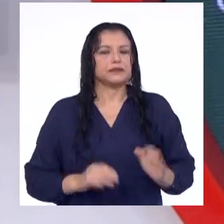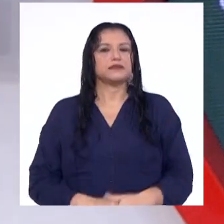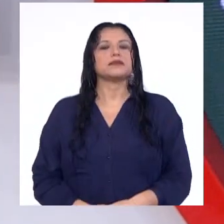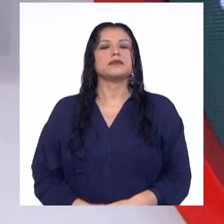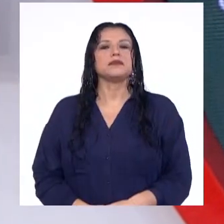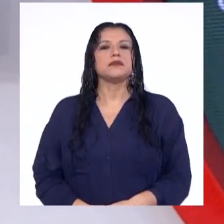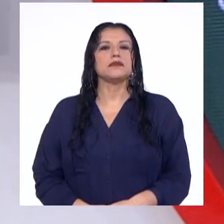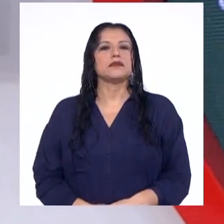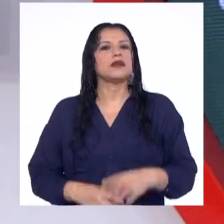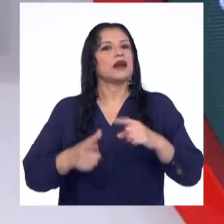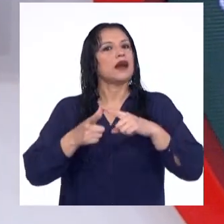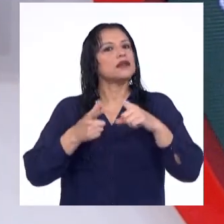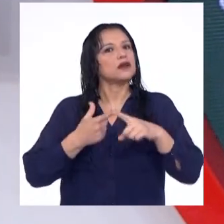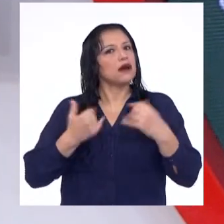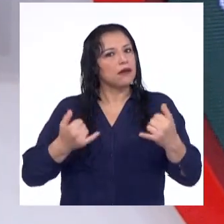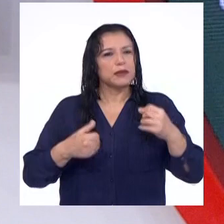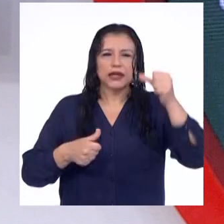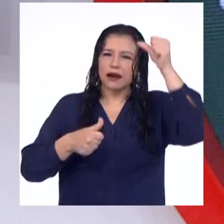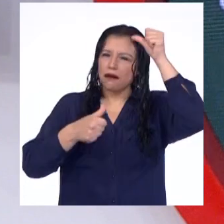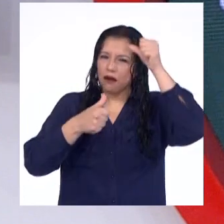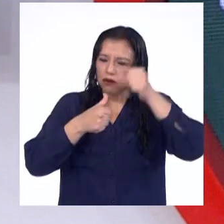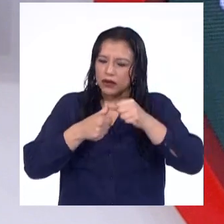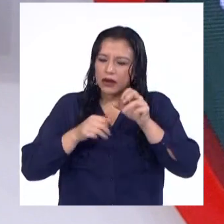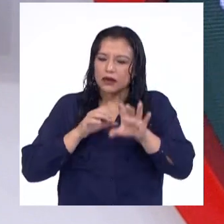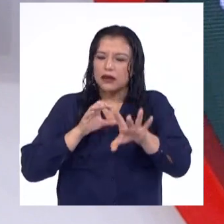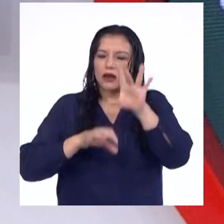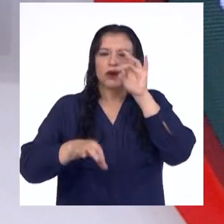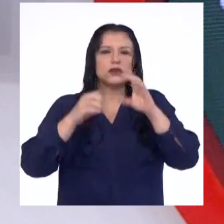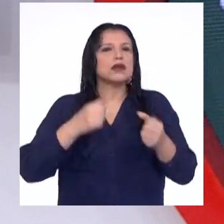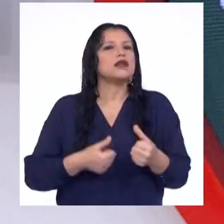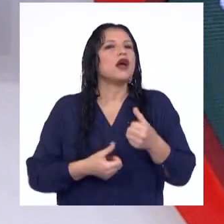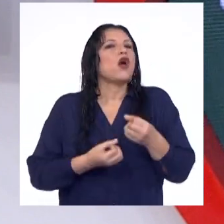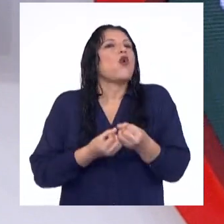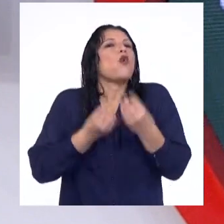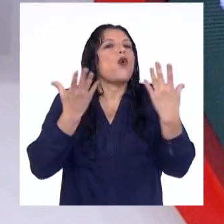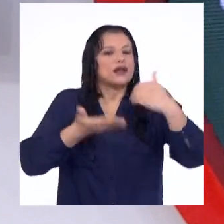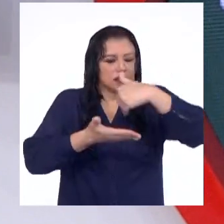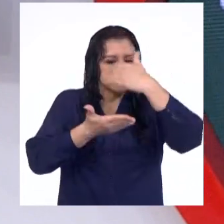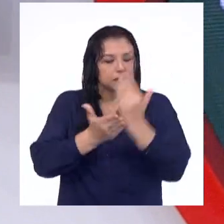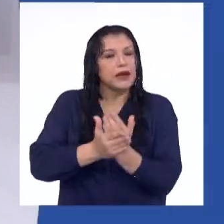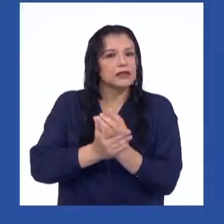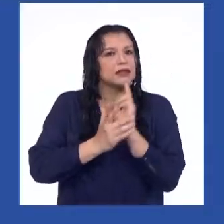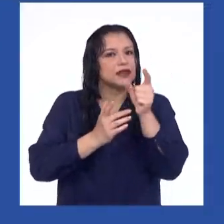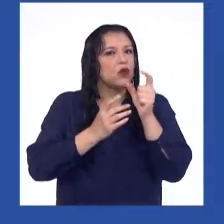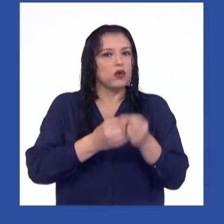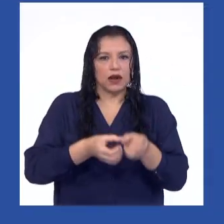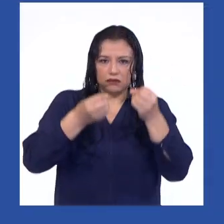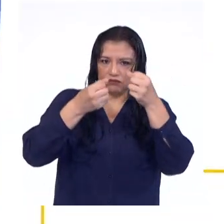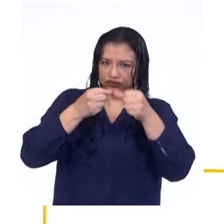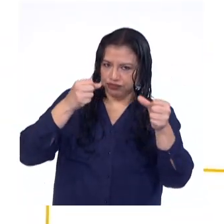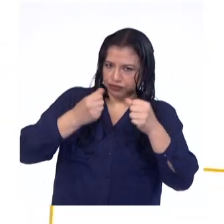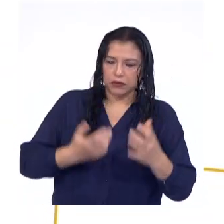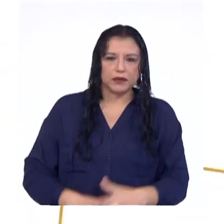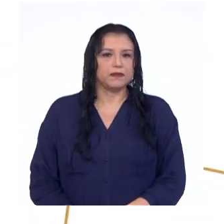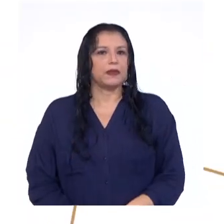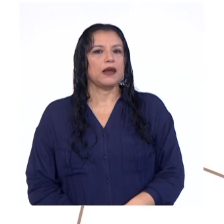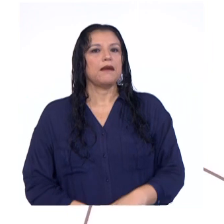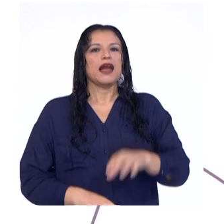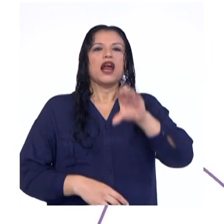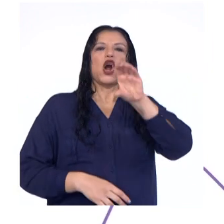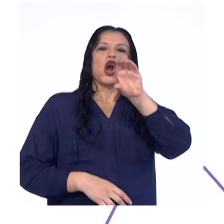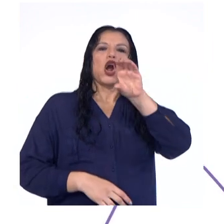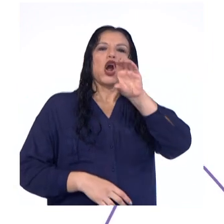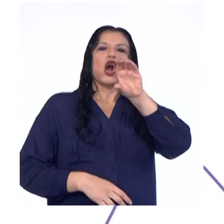ver. Entonces, vamos recordando e identificando la cantidad de partes en que se divide una distribución de datos. Cuartil.